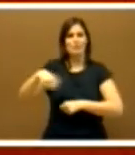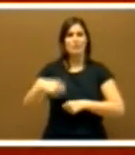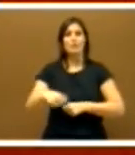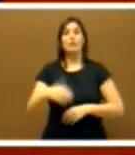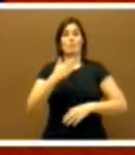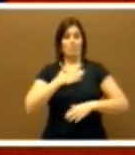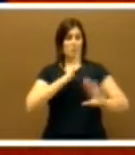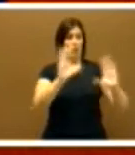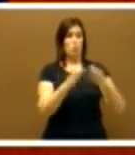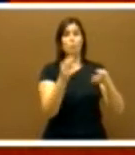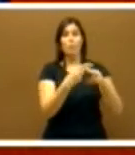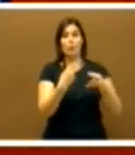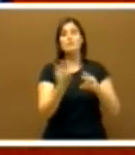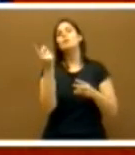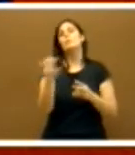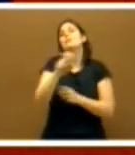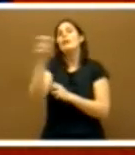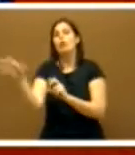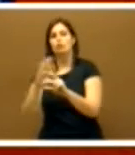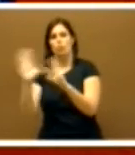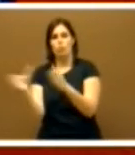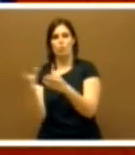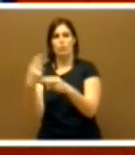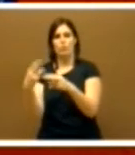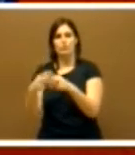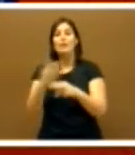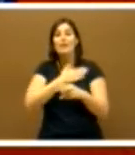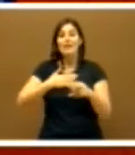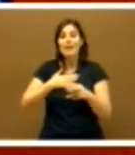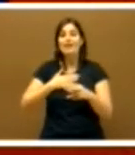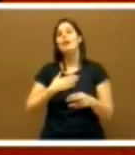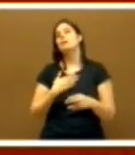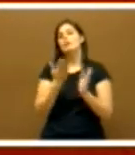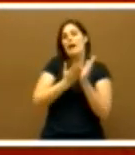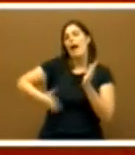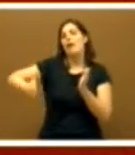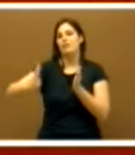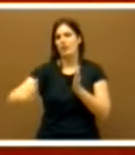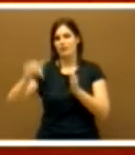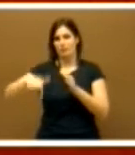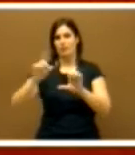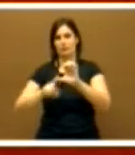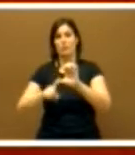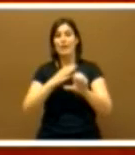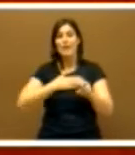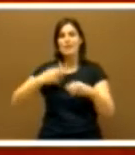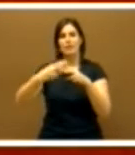los de otros partidos políticos que lucharon por la alternancia en Extremadura, por el cambio político, que